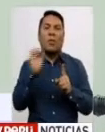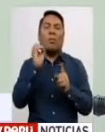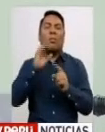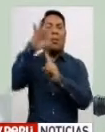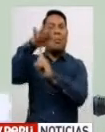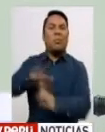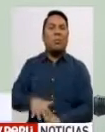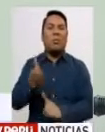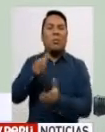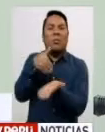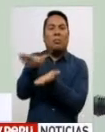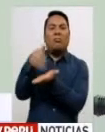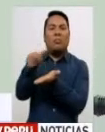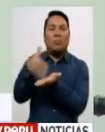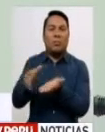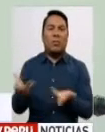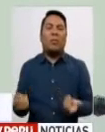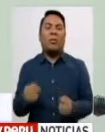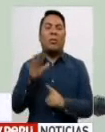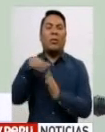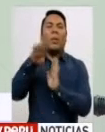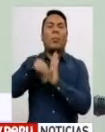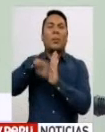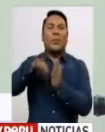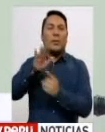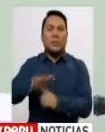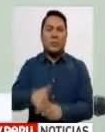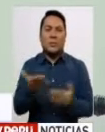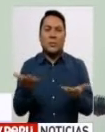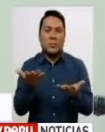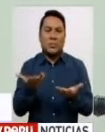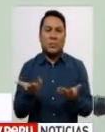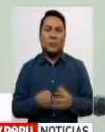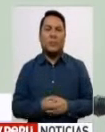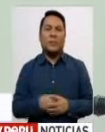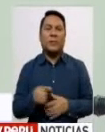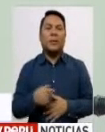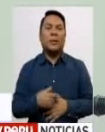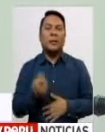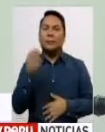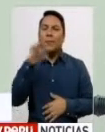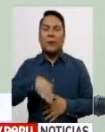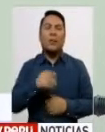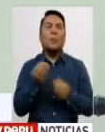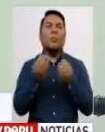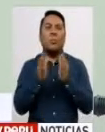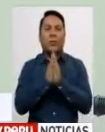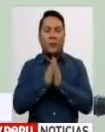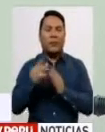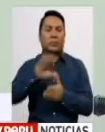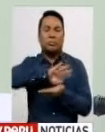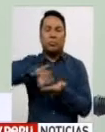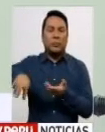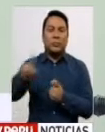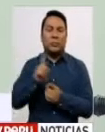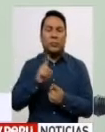o exclusión social de su misma sociedad en la que viven. Es un orgullo, la verdad,